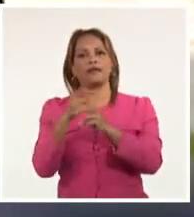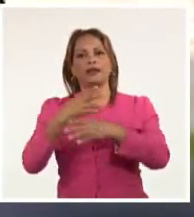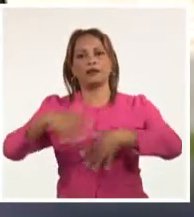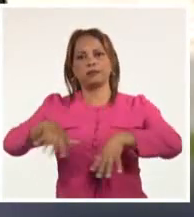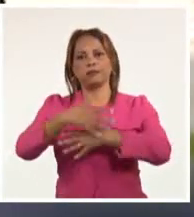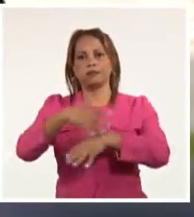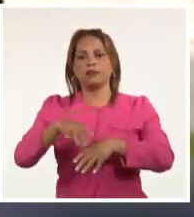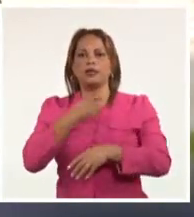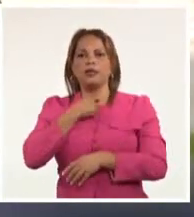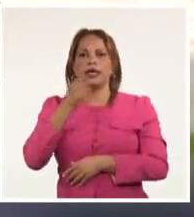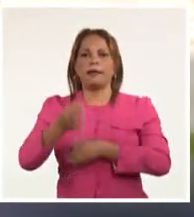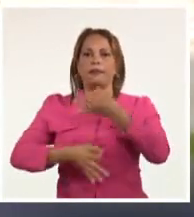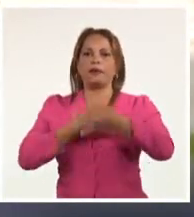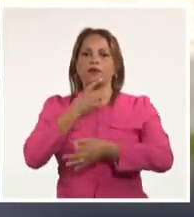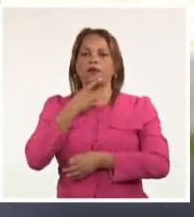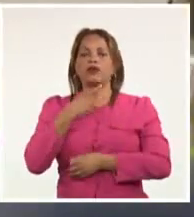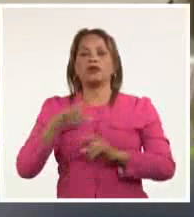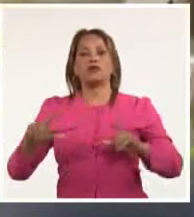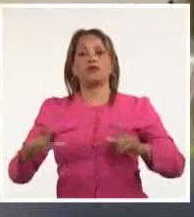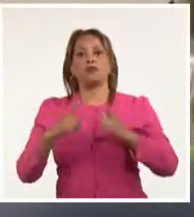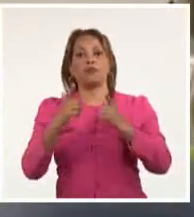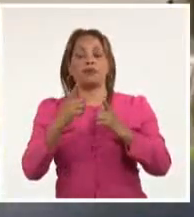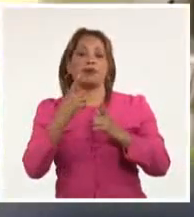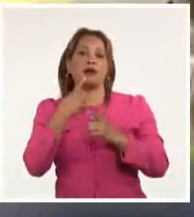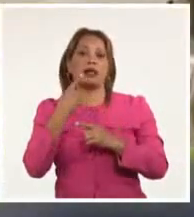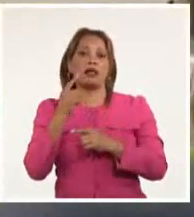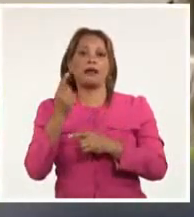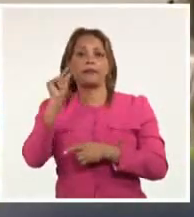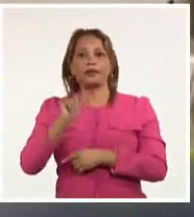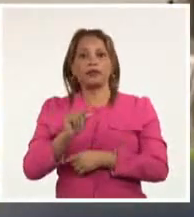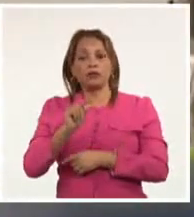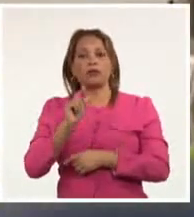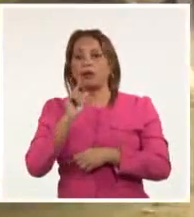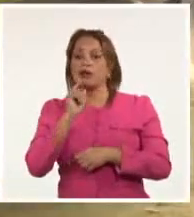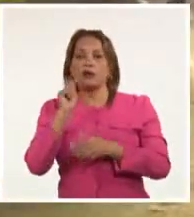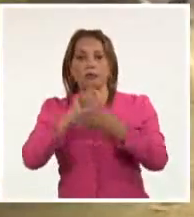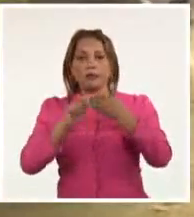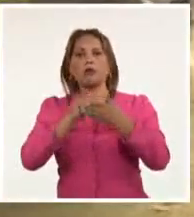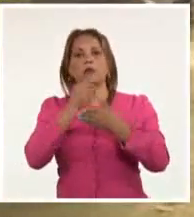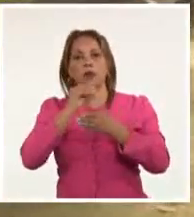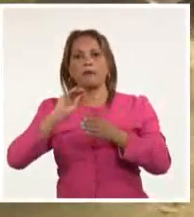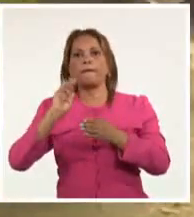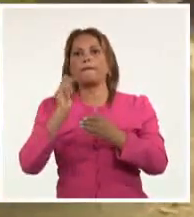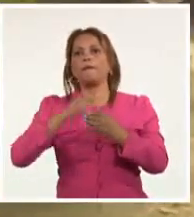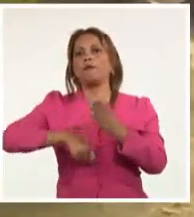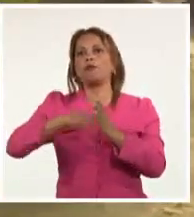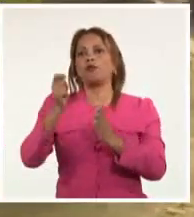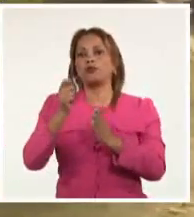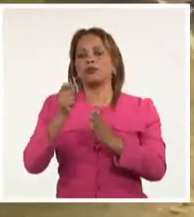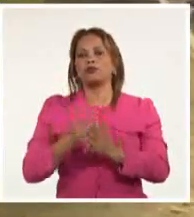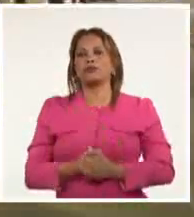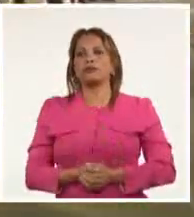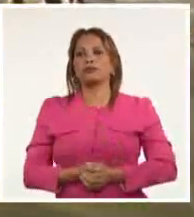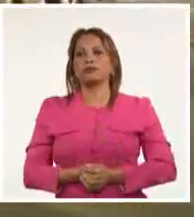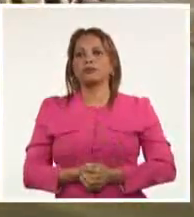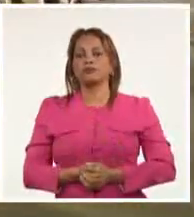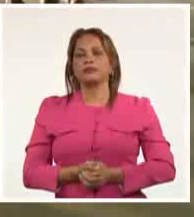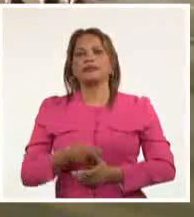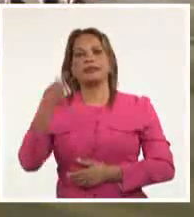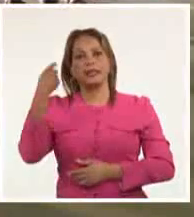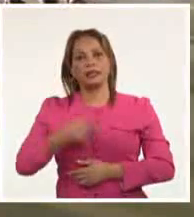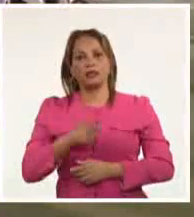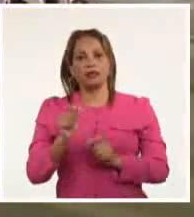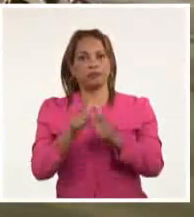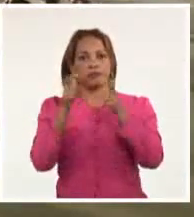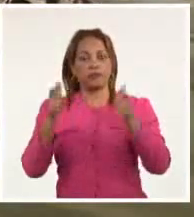incumpla con estas disposiciones debe ser detenido y podrá ser multado. El Pleno del Supremo Tribunal Federal también decidió por